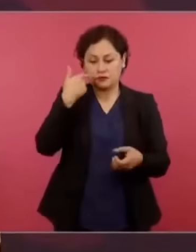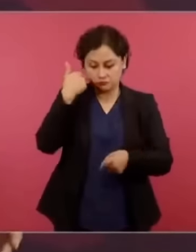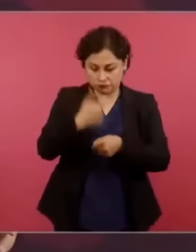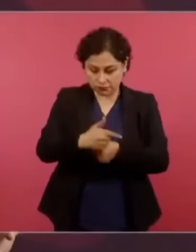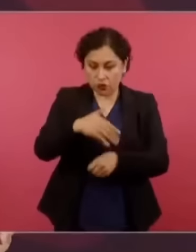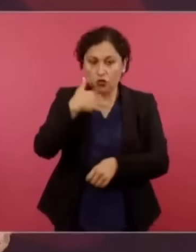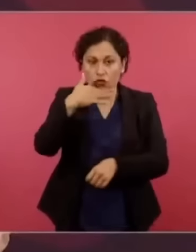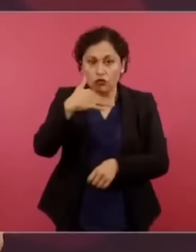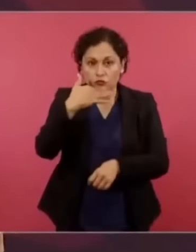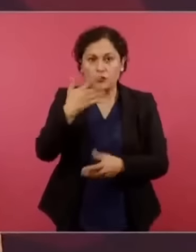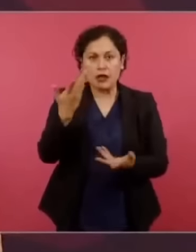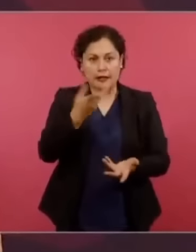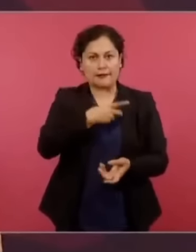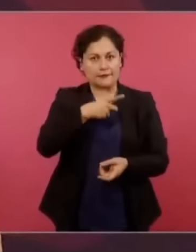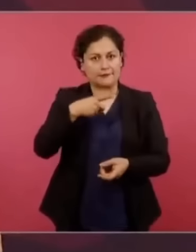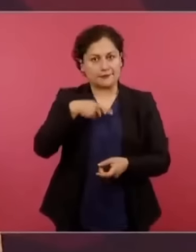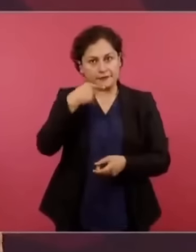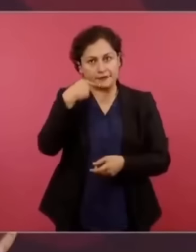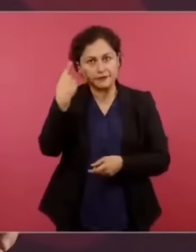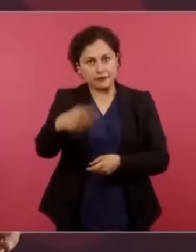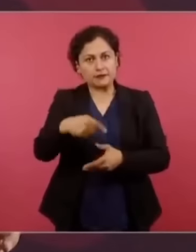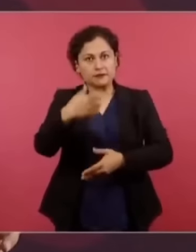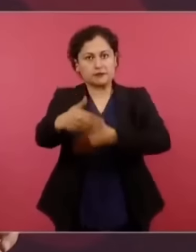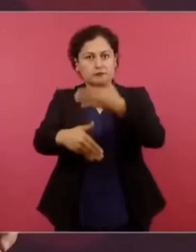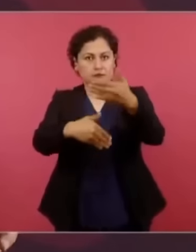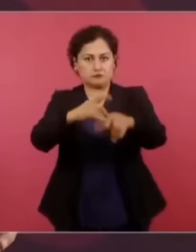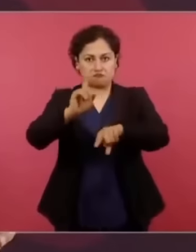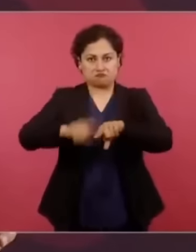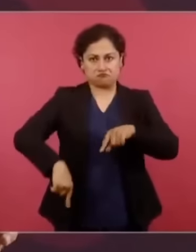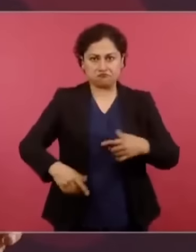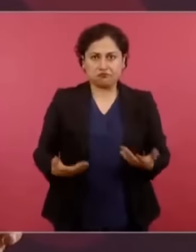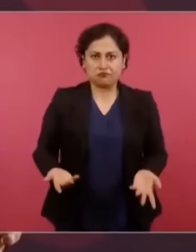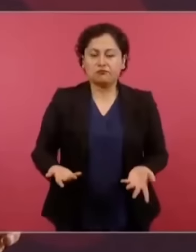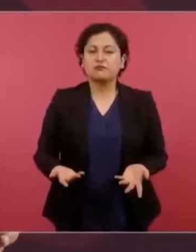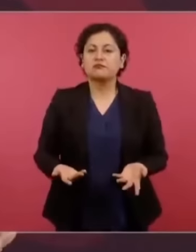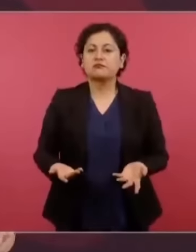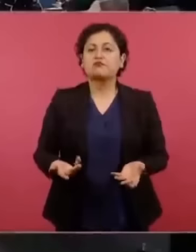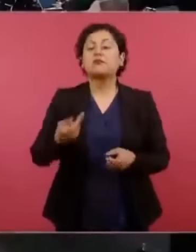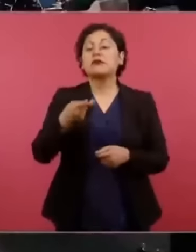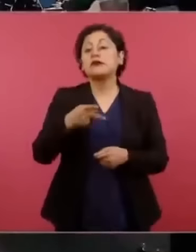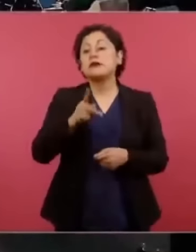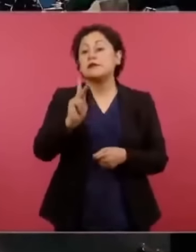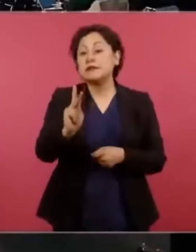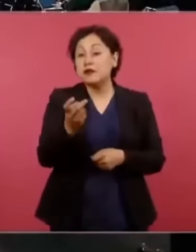pero además son casos emblemáticos,